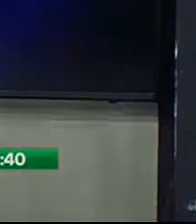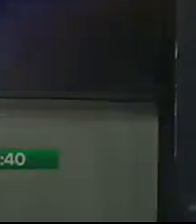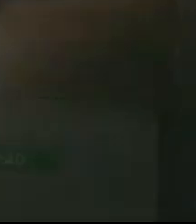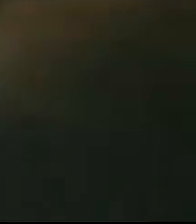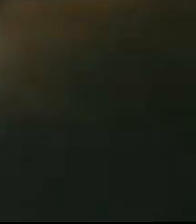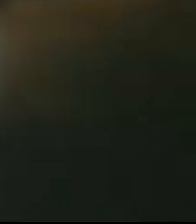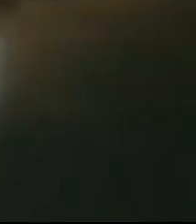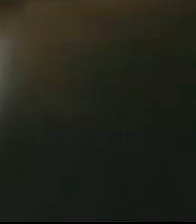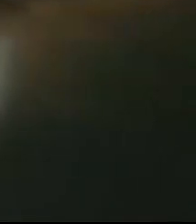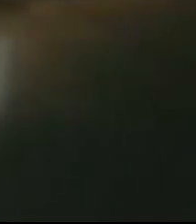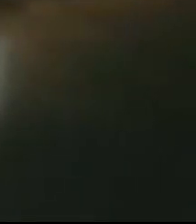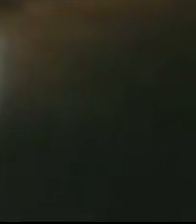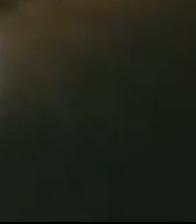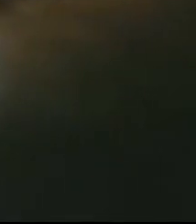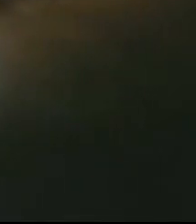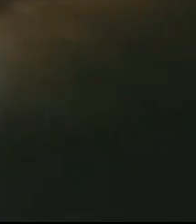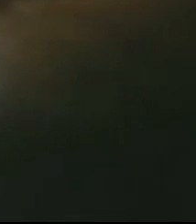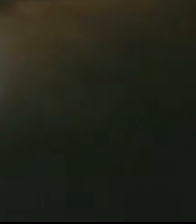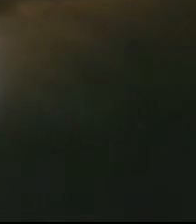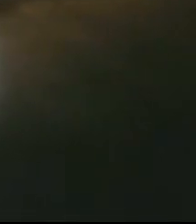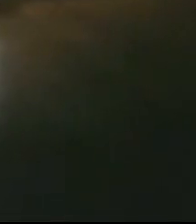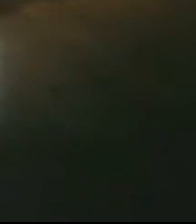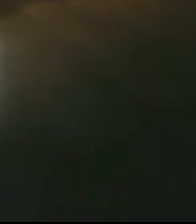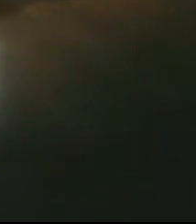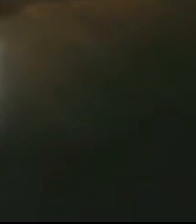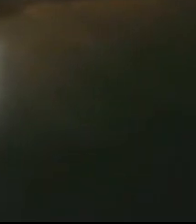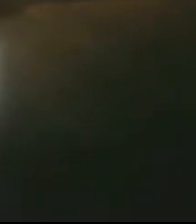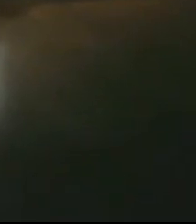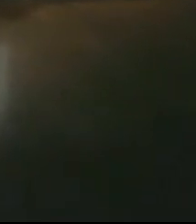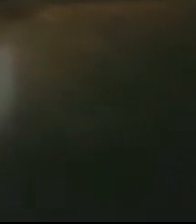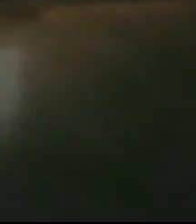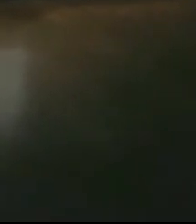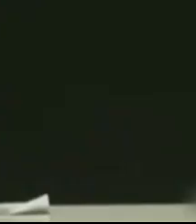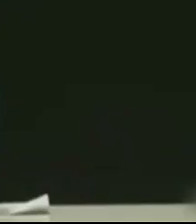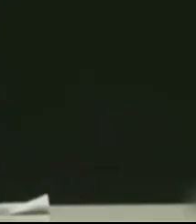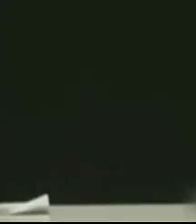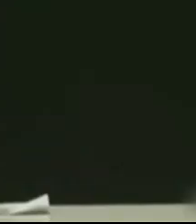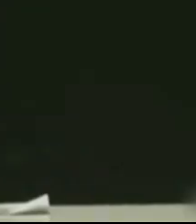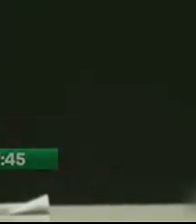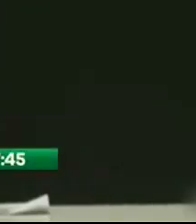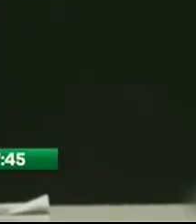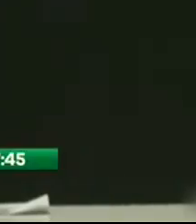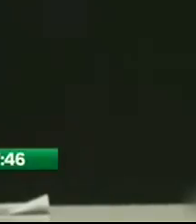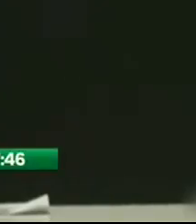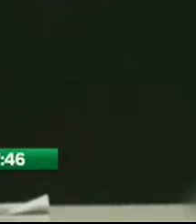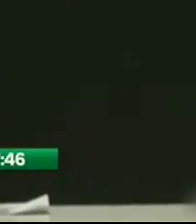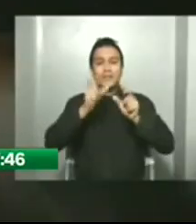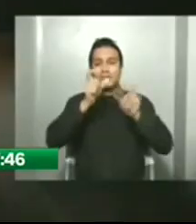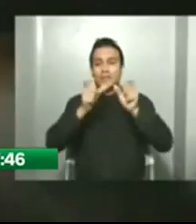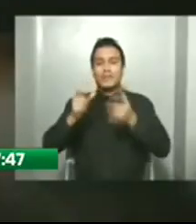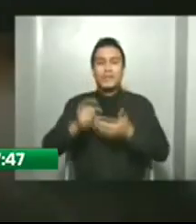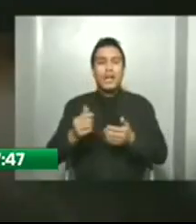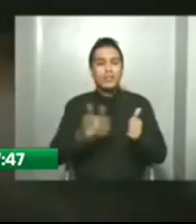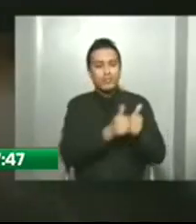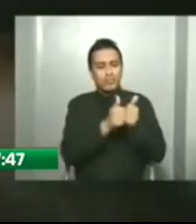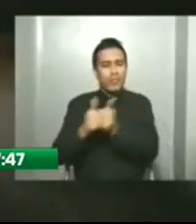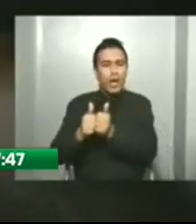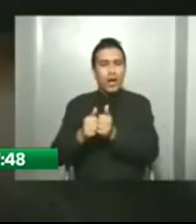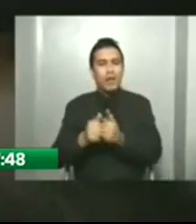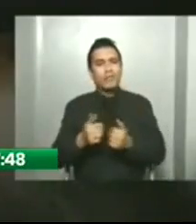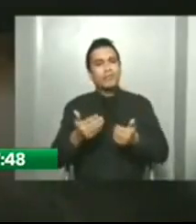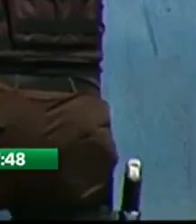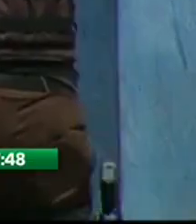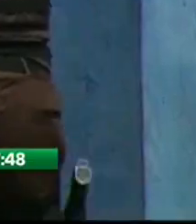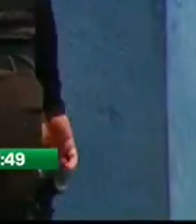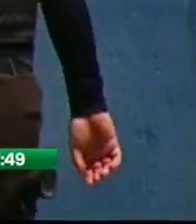Fue la primera vez que el país vio un debate de candidatos a la prefectura de Guayas y en esa ocasión, trece aspirantes que hablaron de temas